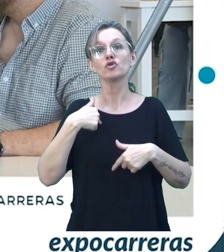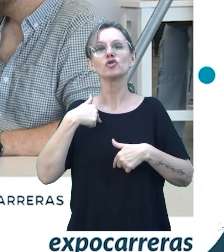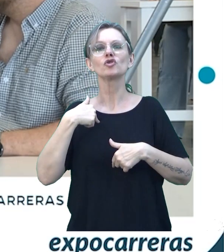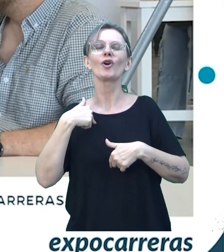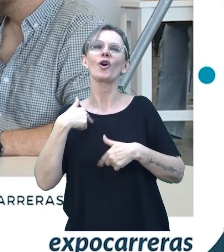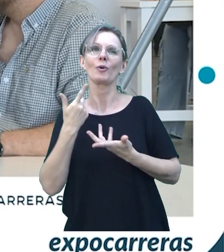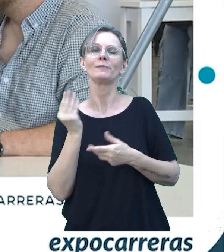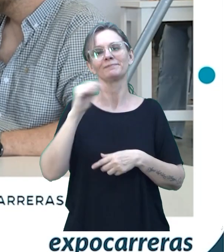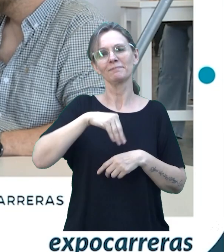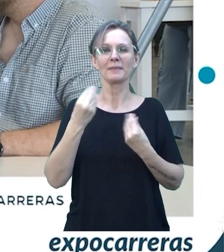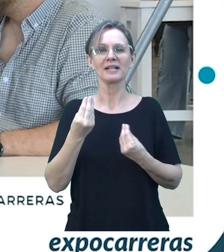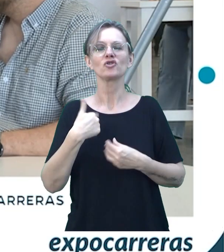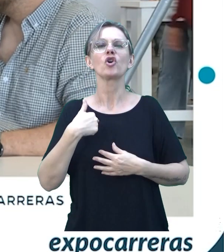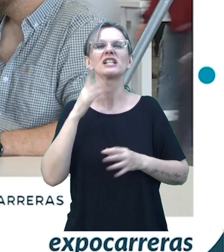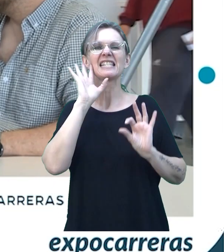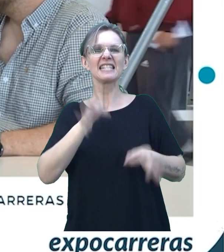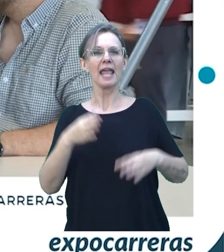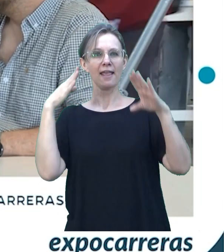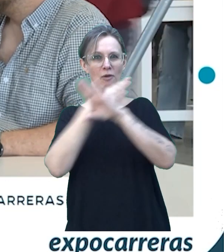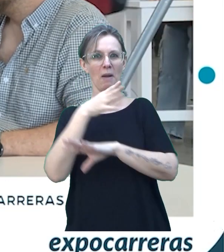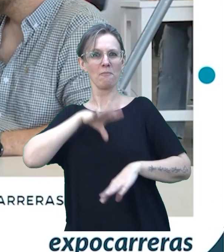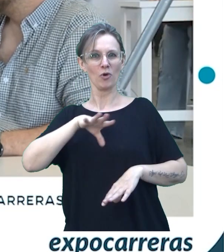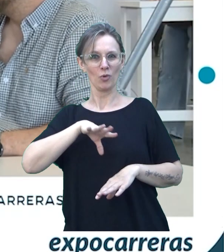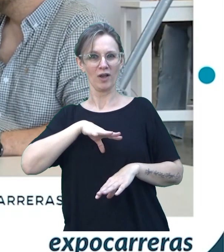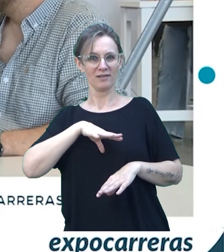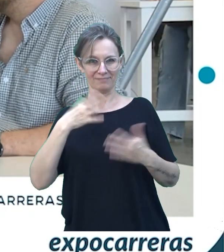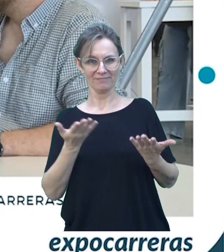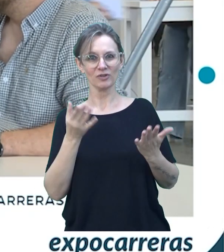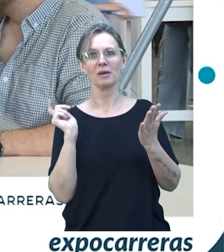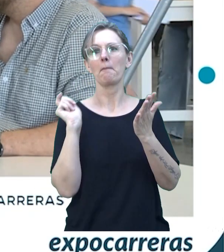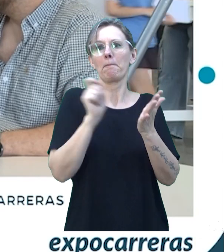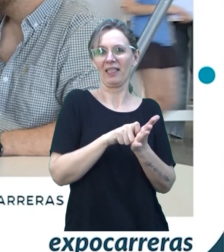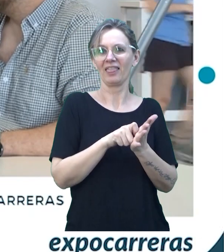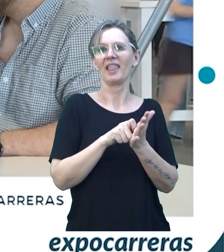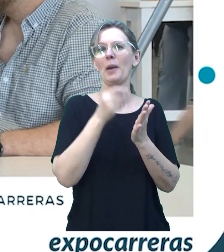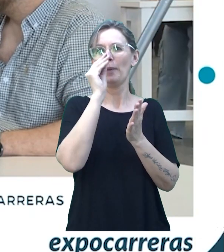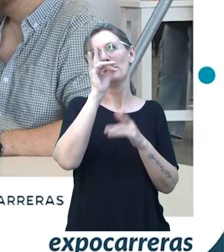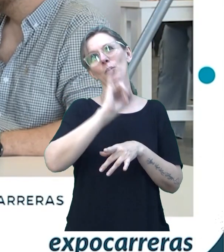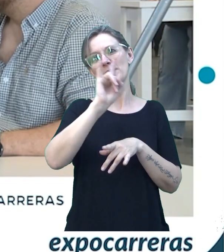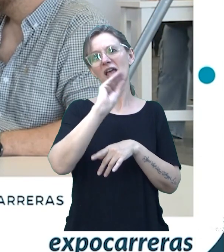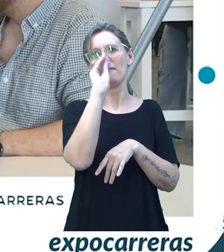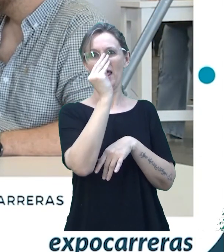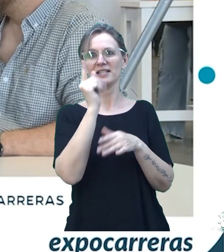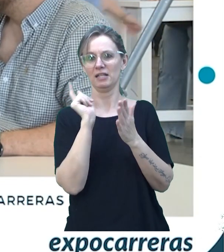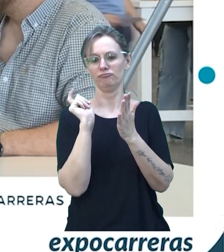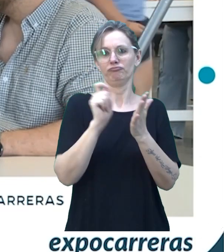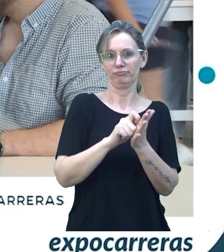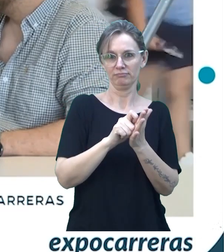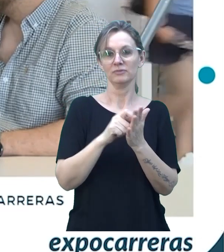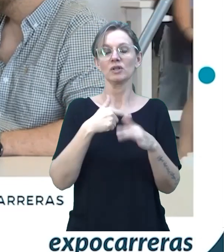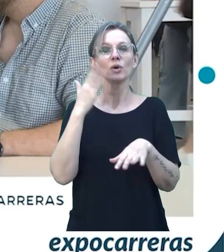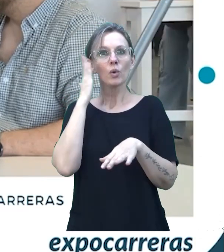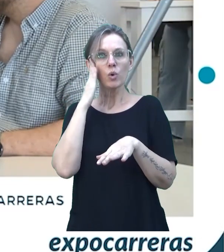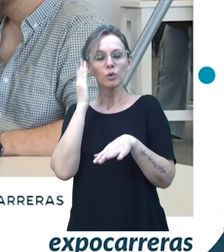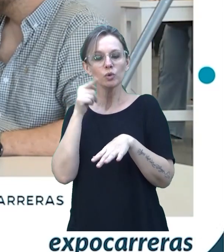sé hablar portugués. Entonces por eso elegí una universidad de Brasil. Y nada, la verdad que la cultura siempre es algo que me llamó